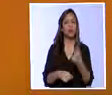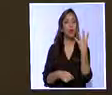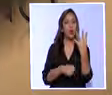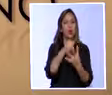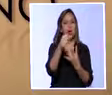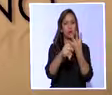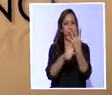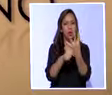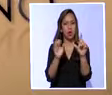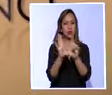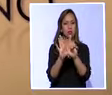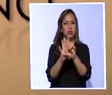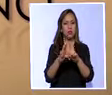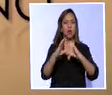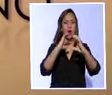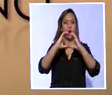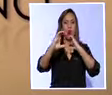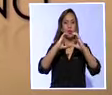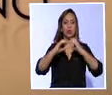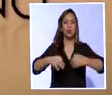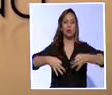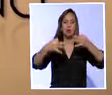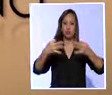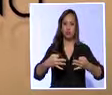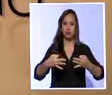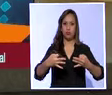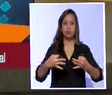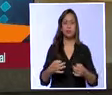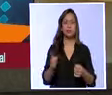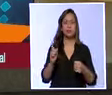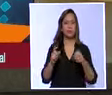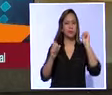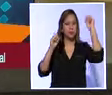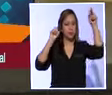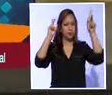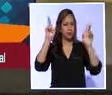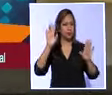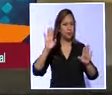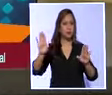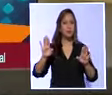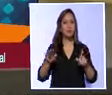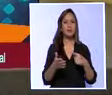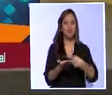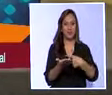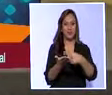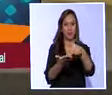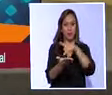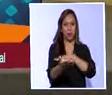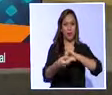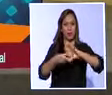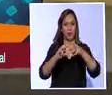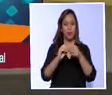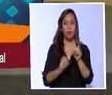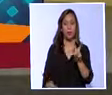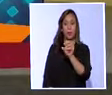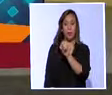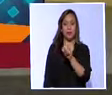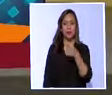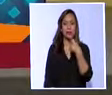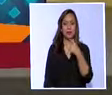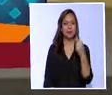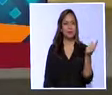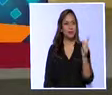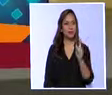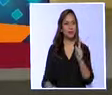vigencia de la Ley de Comunicación, existen reacciones en torno a la misma. Durante el programa Termómetro Ciudadano número 20, periodistas y comunicadores